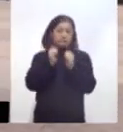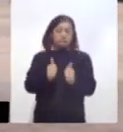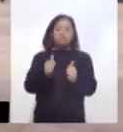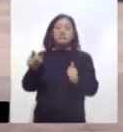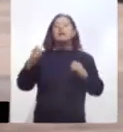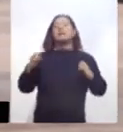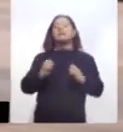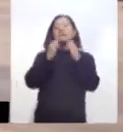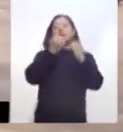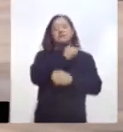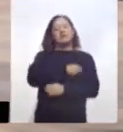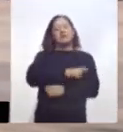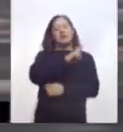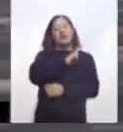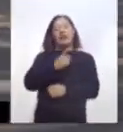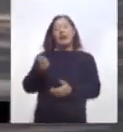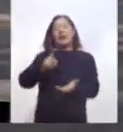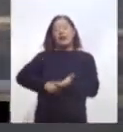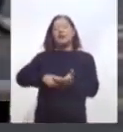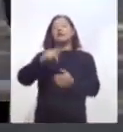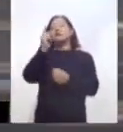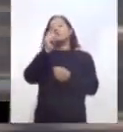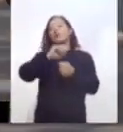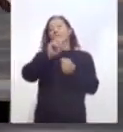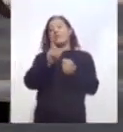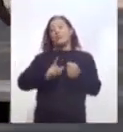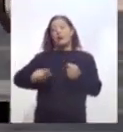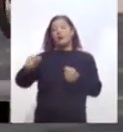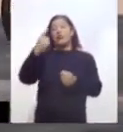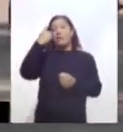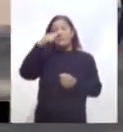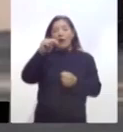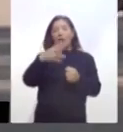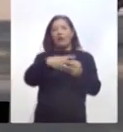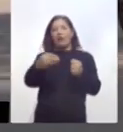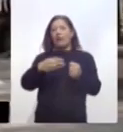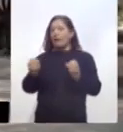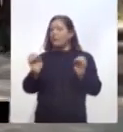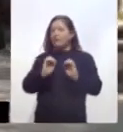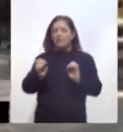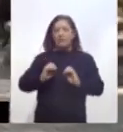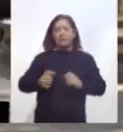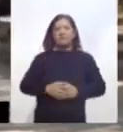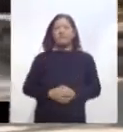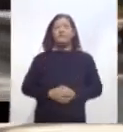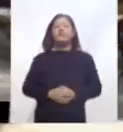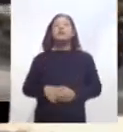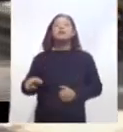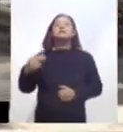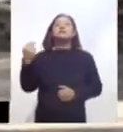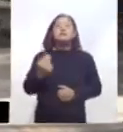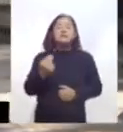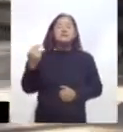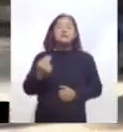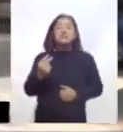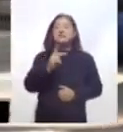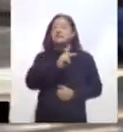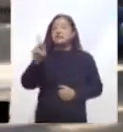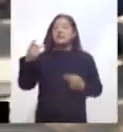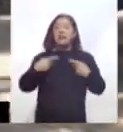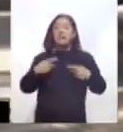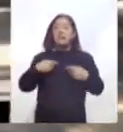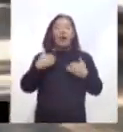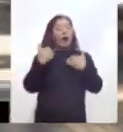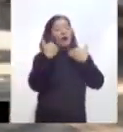emergencia sanitaria en México para limitar el número de contagios por COVID-19. Enfatizó que es necesario que no haya habitantes en las